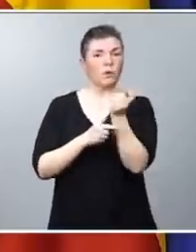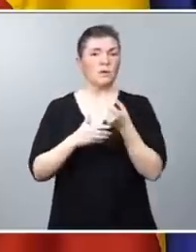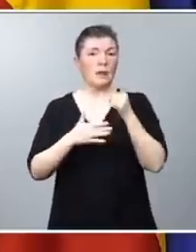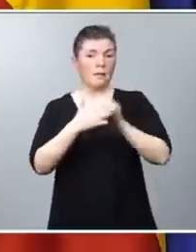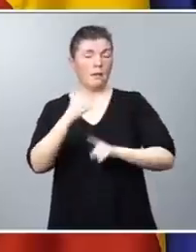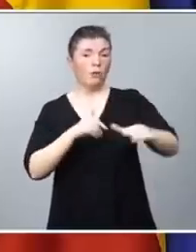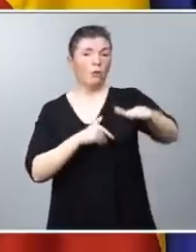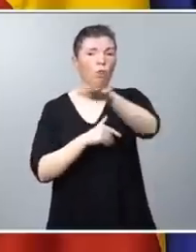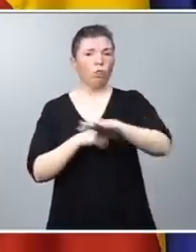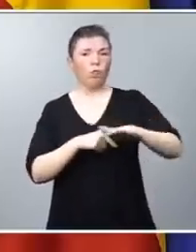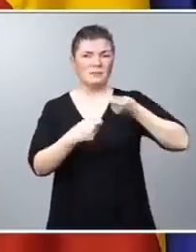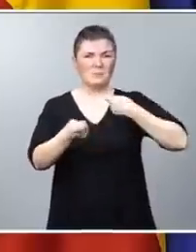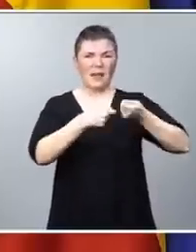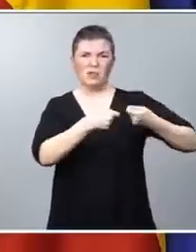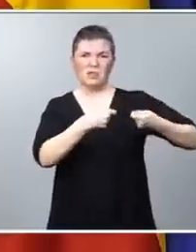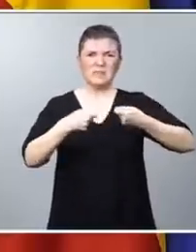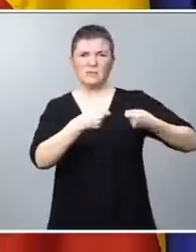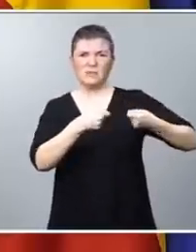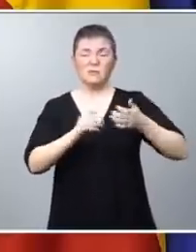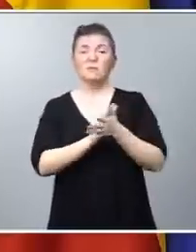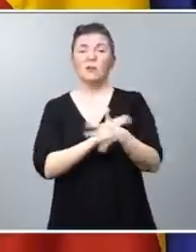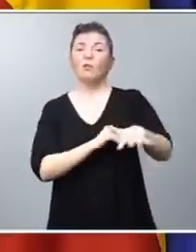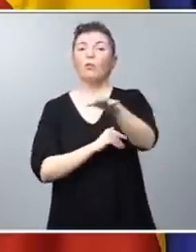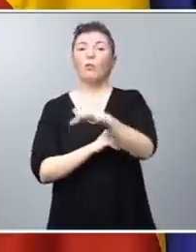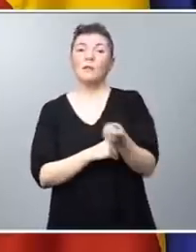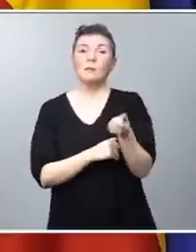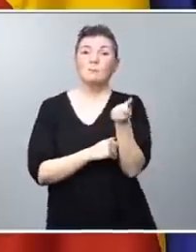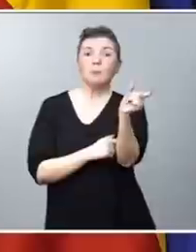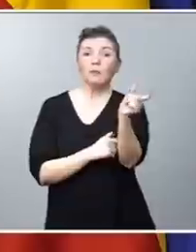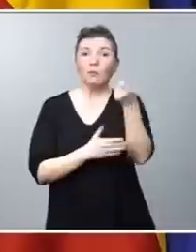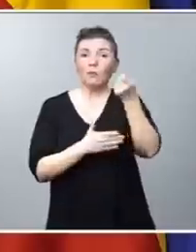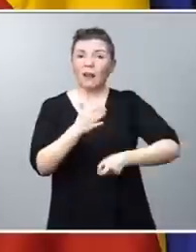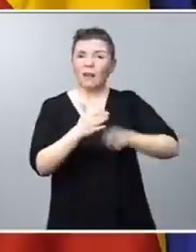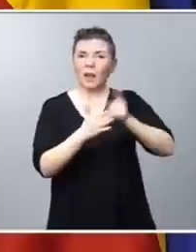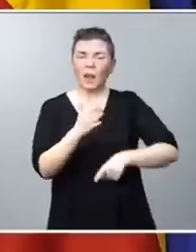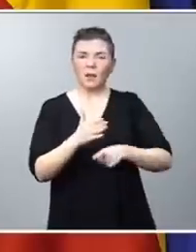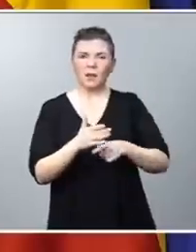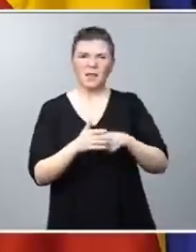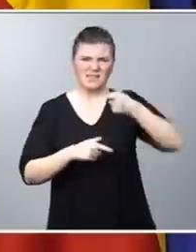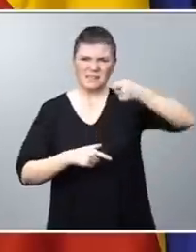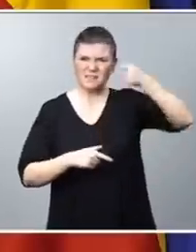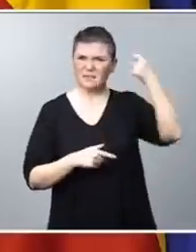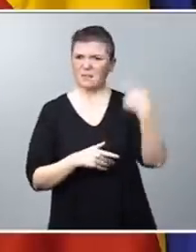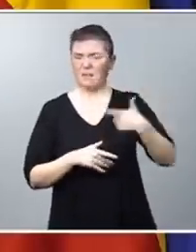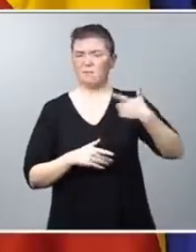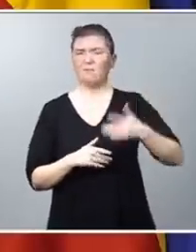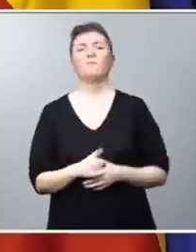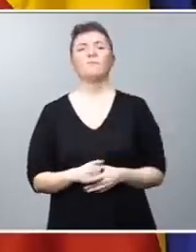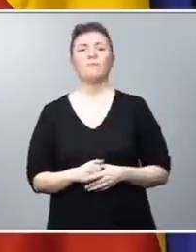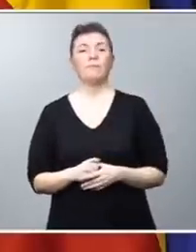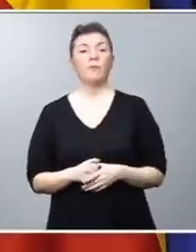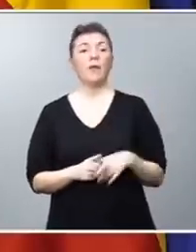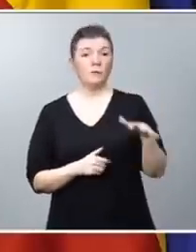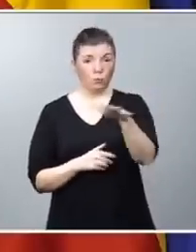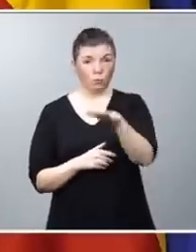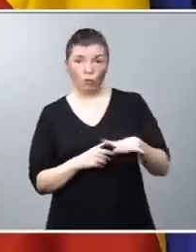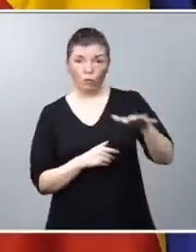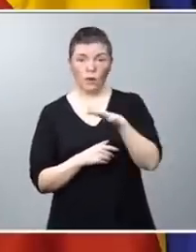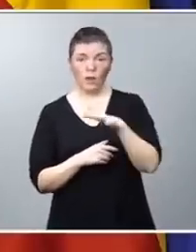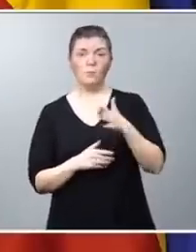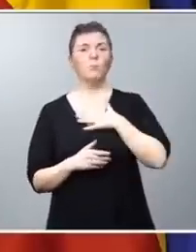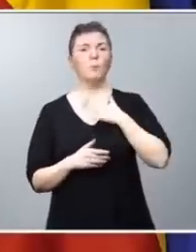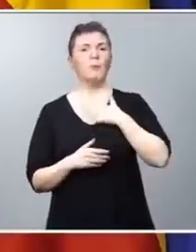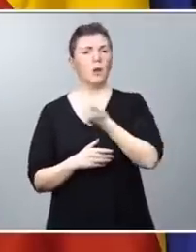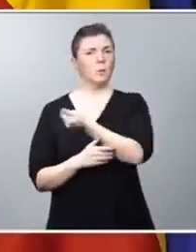de mercado tensionado, que son zonas donde los precios del alquiler son inusualmente altos. En esas zonas, los grandes propietarios van a